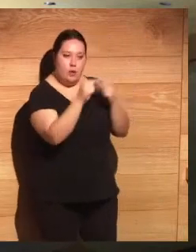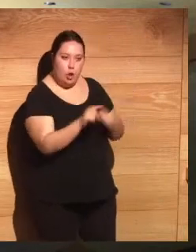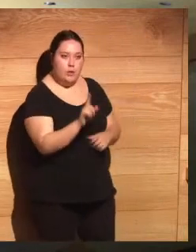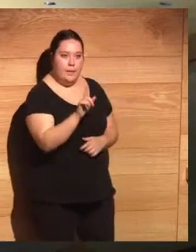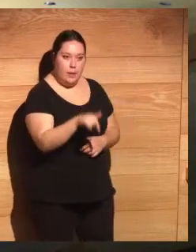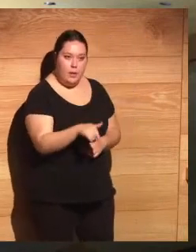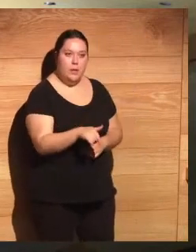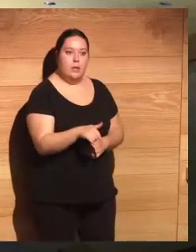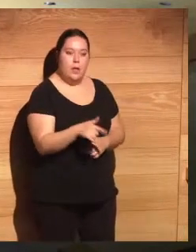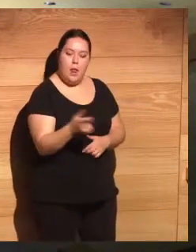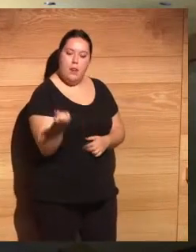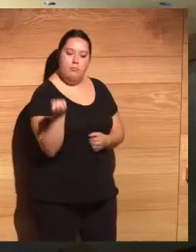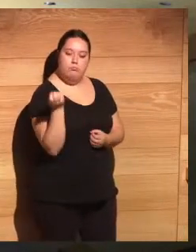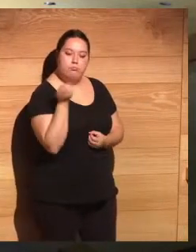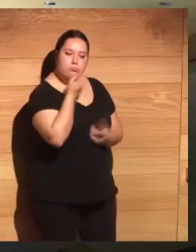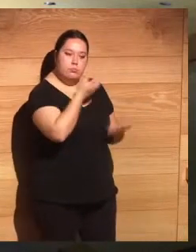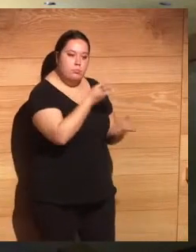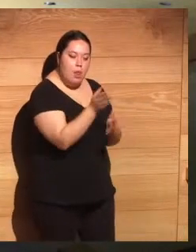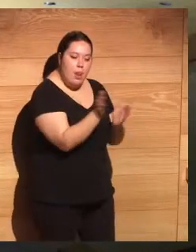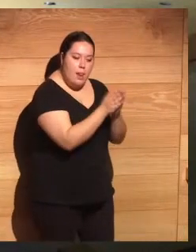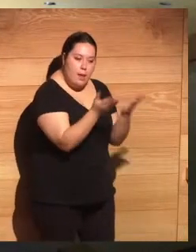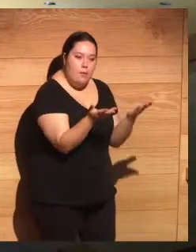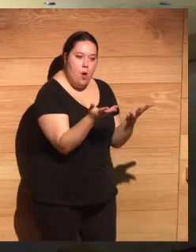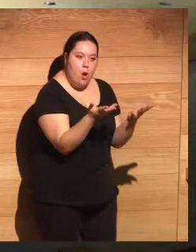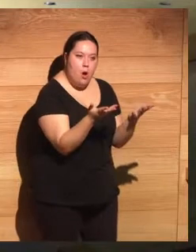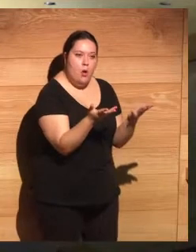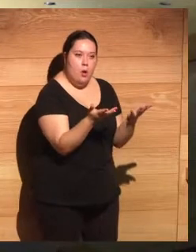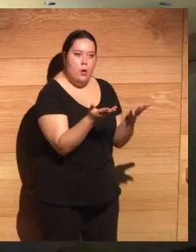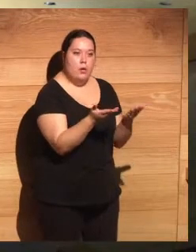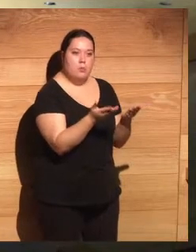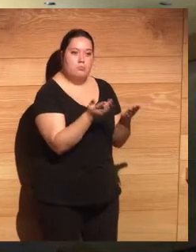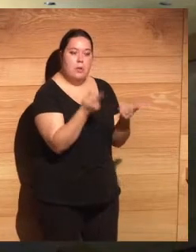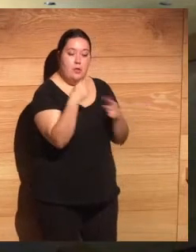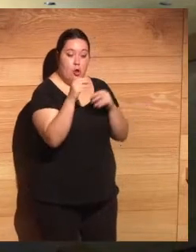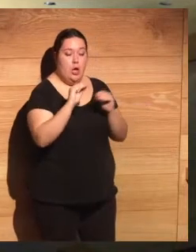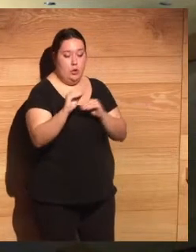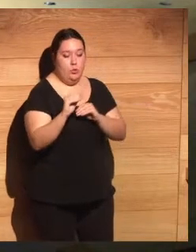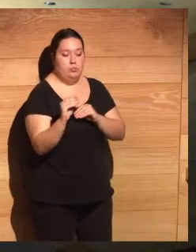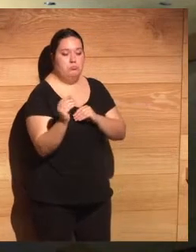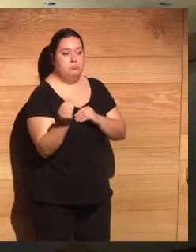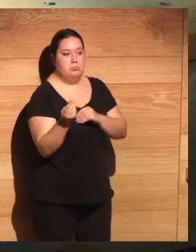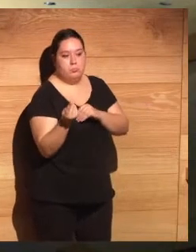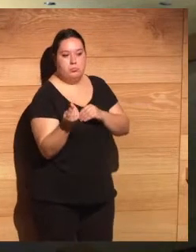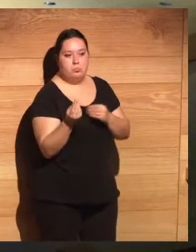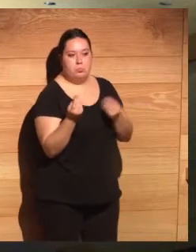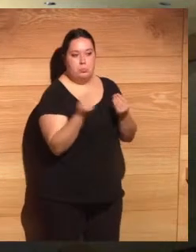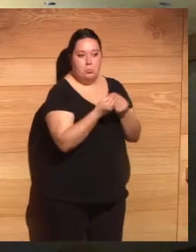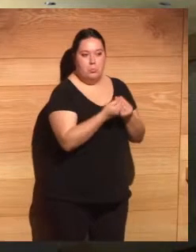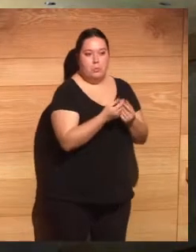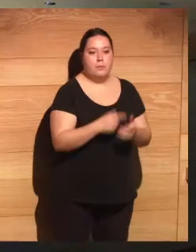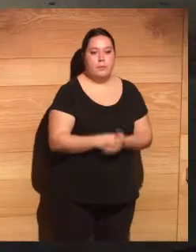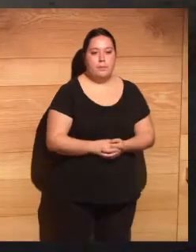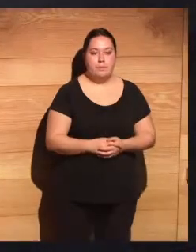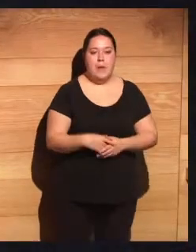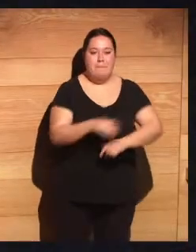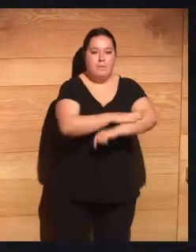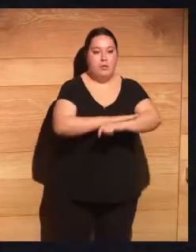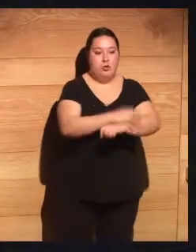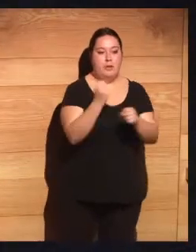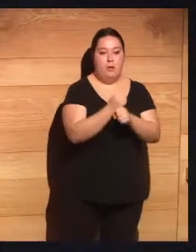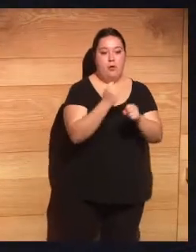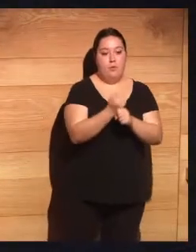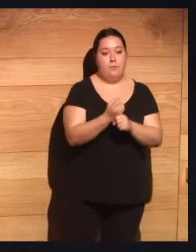como editor, nos va a hablar también puesto que el libro lo hemos hecho con su editorial. Y además de haber sido ministro de Trabajo y Asuntos Sociales,